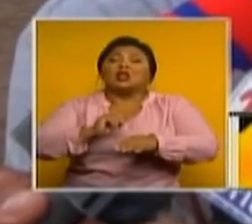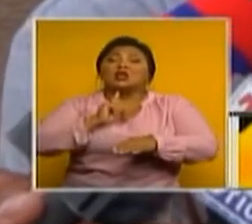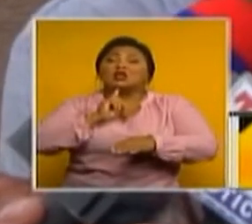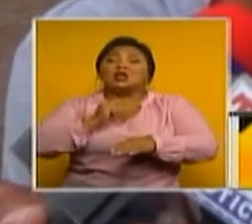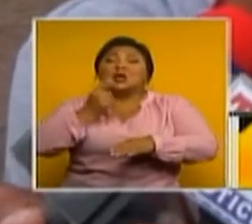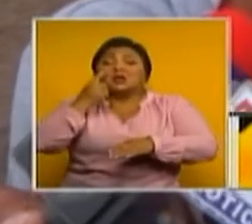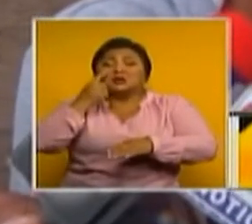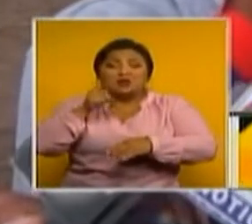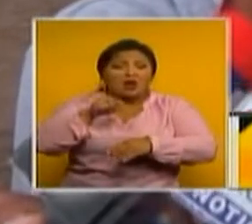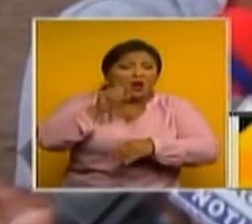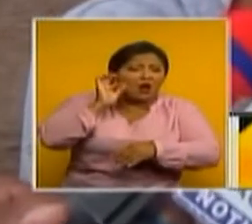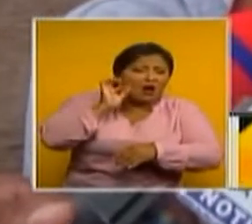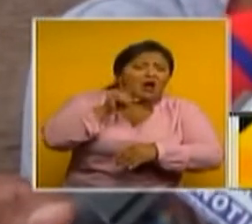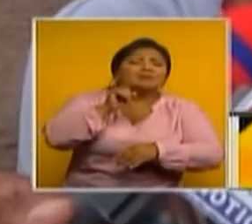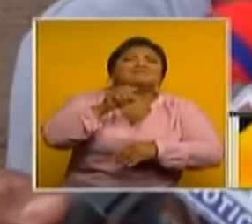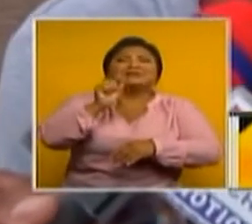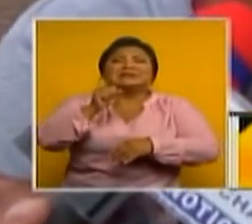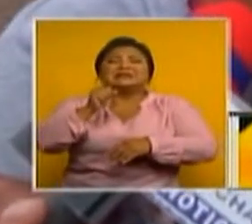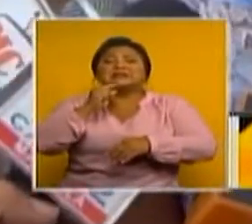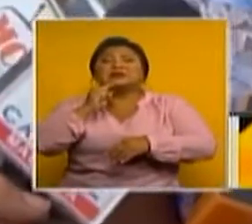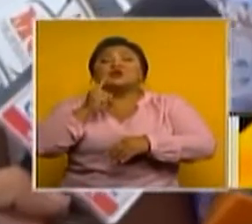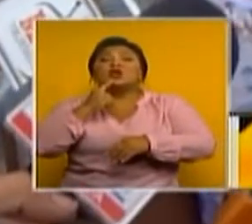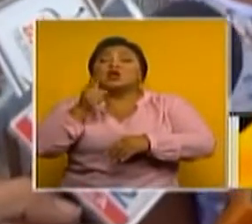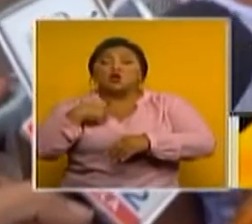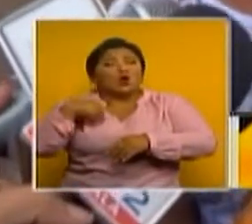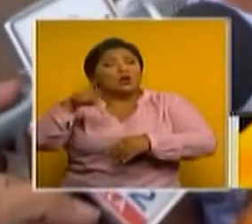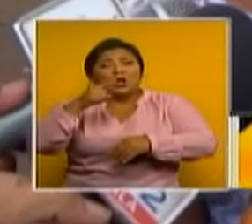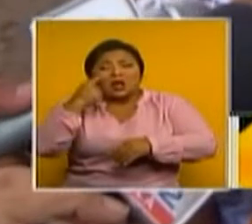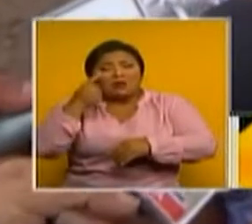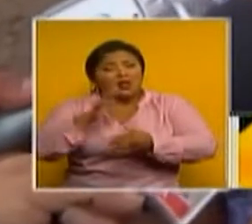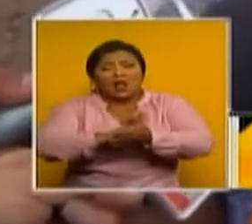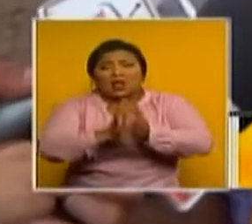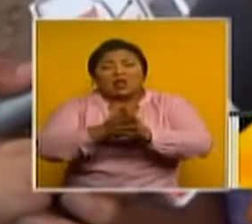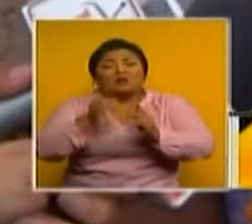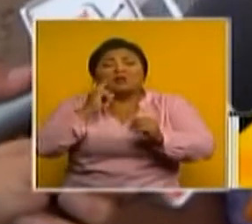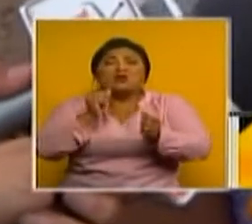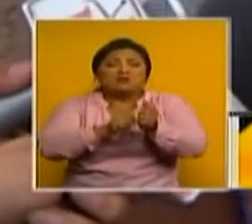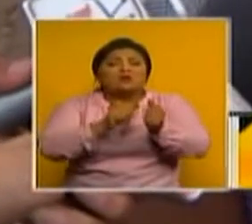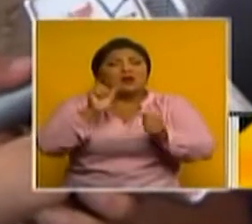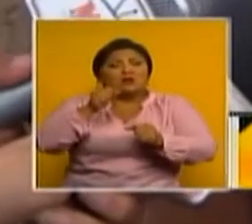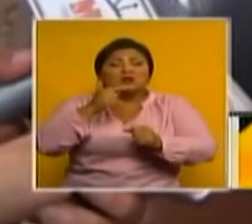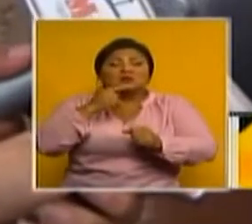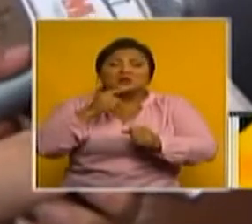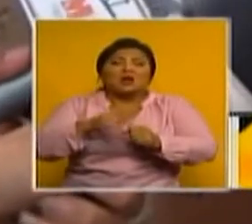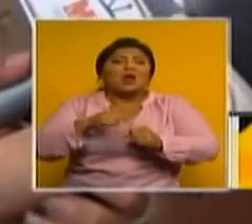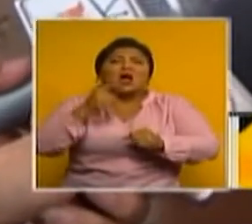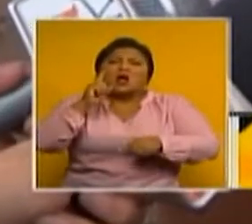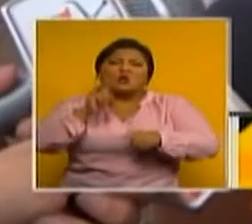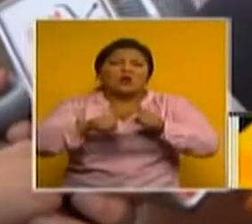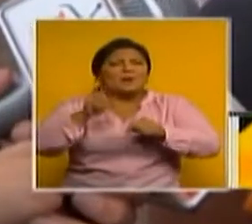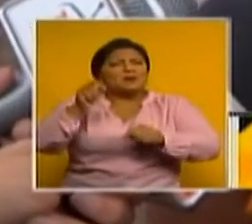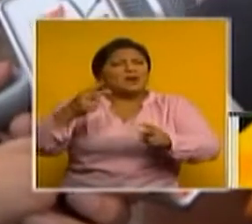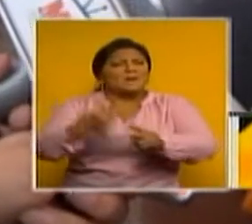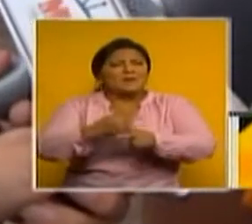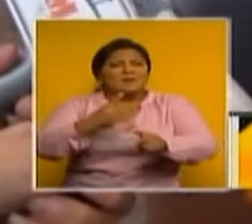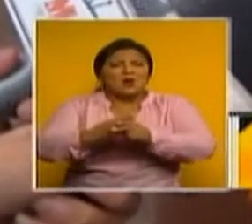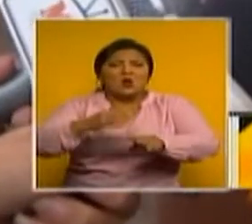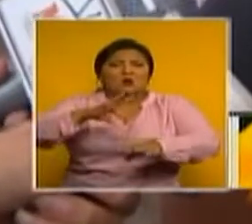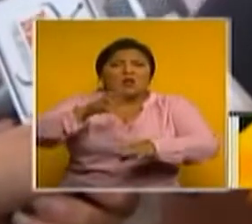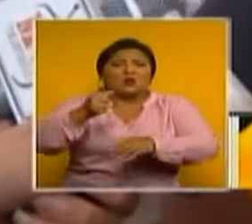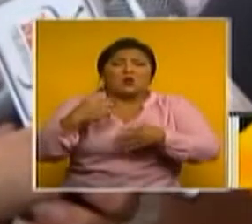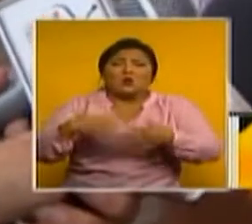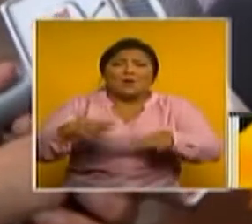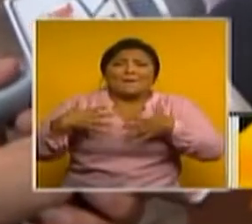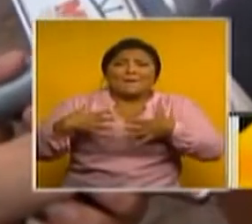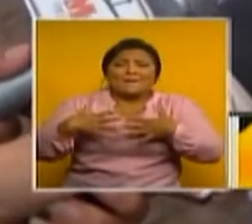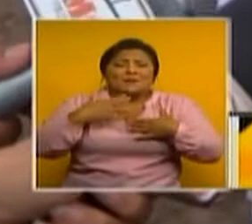yo no lo he ido a reconocer, pero dice que es mi hermano. Primera vez que se ve así, hay hartos matones, ladrones, da miedo hasta